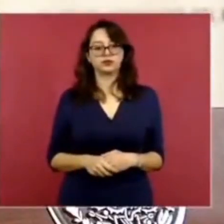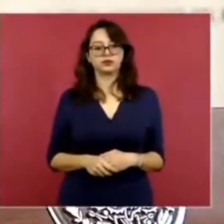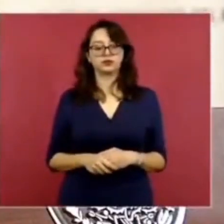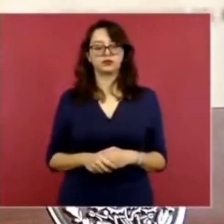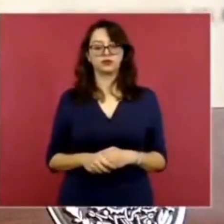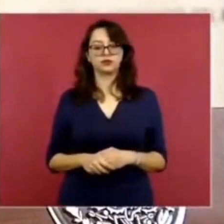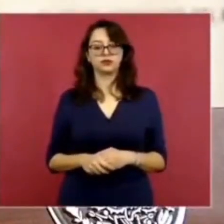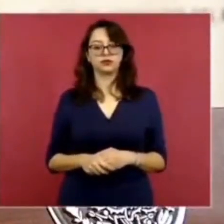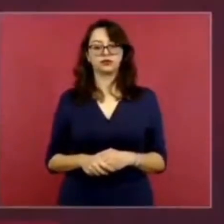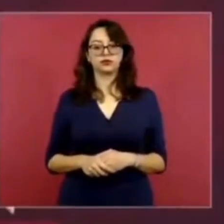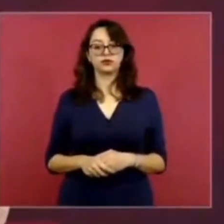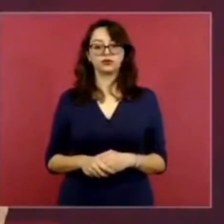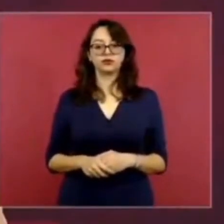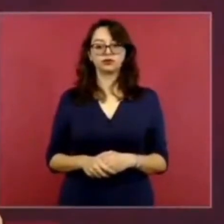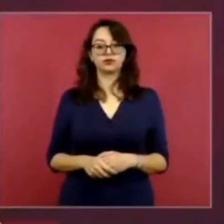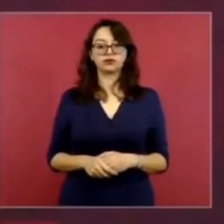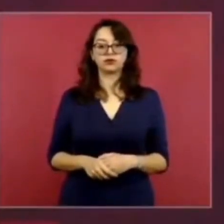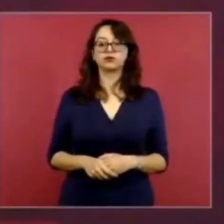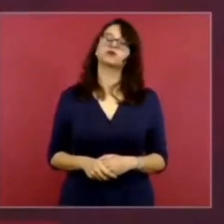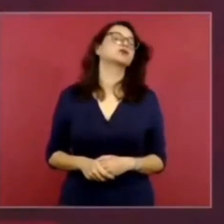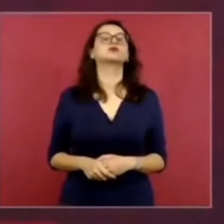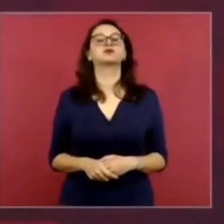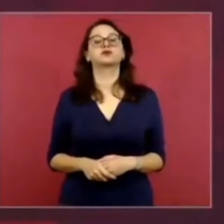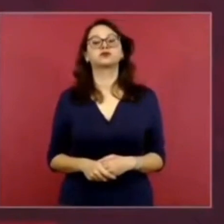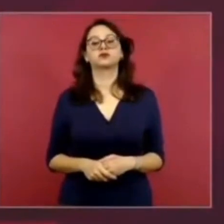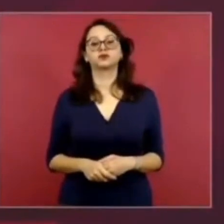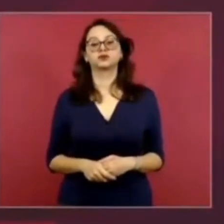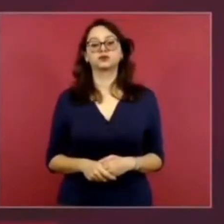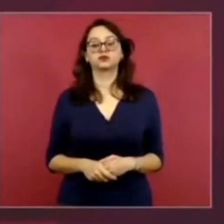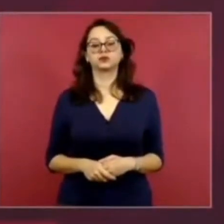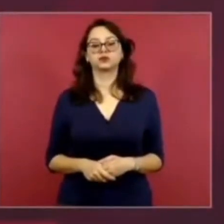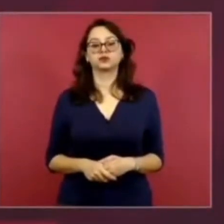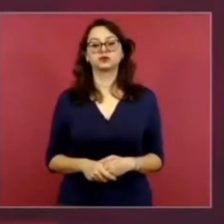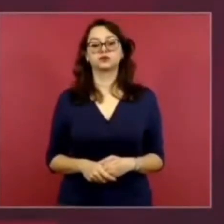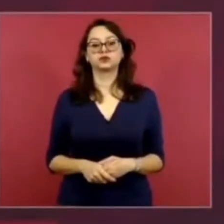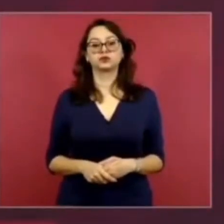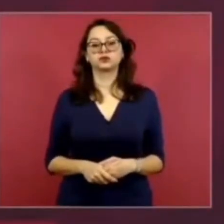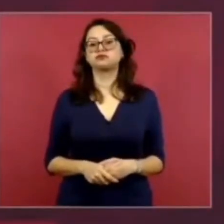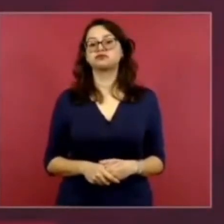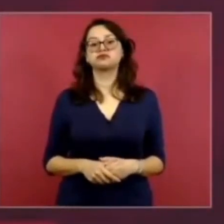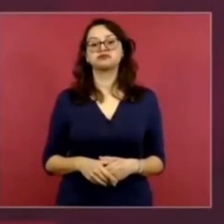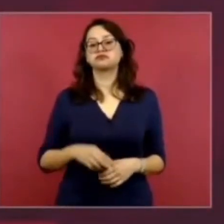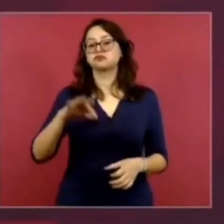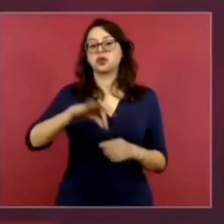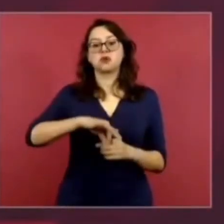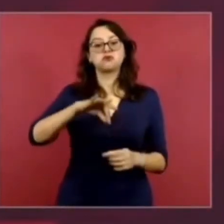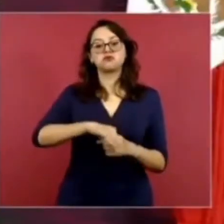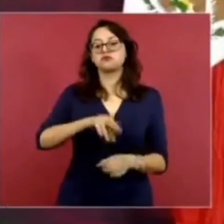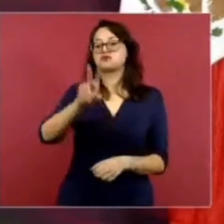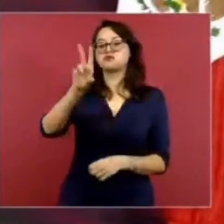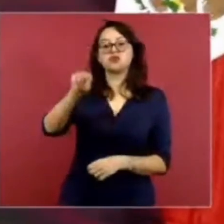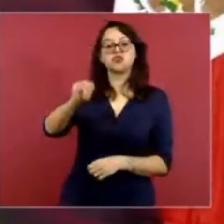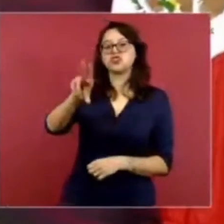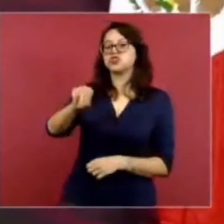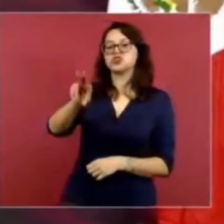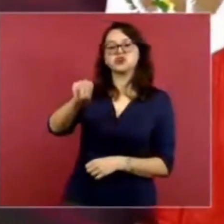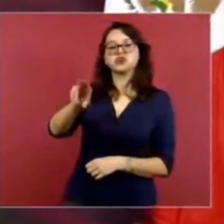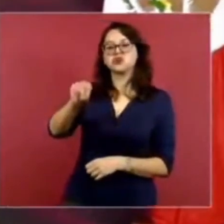que votaron en contra, los 41?